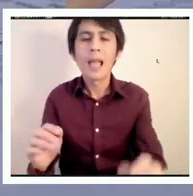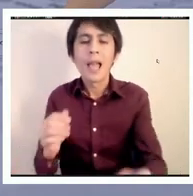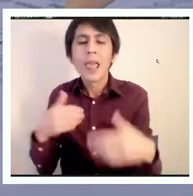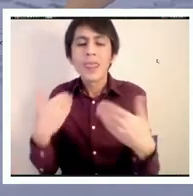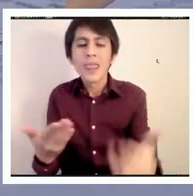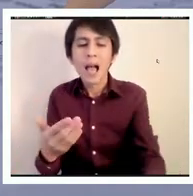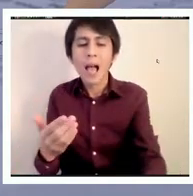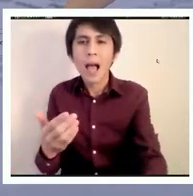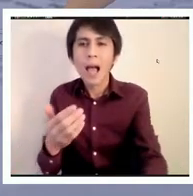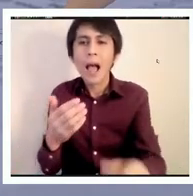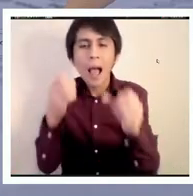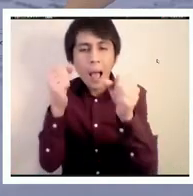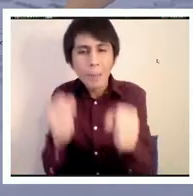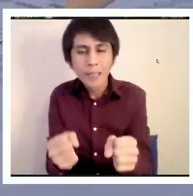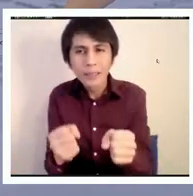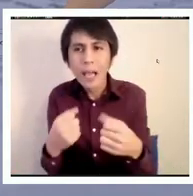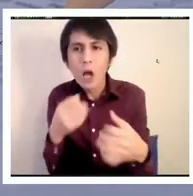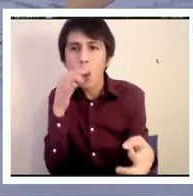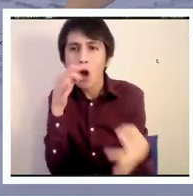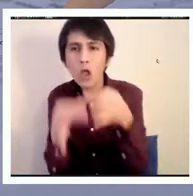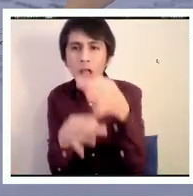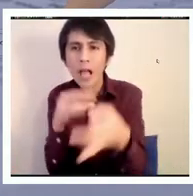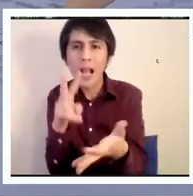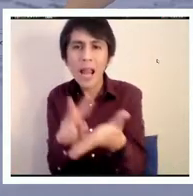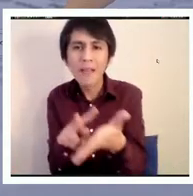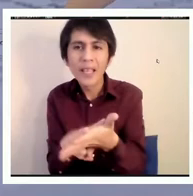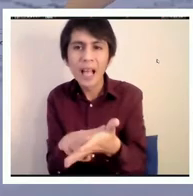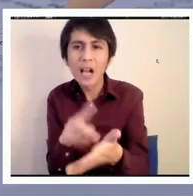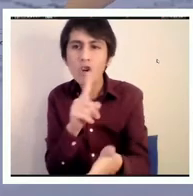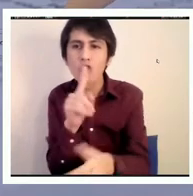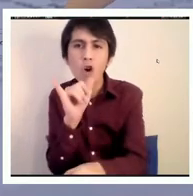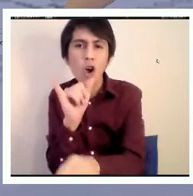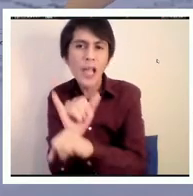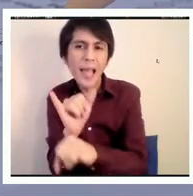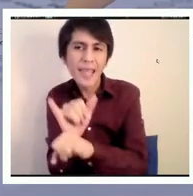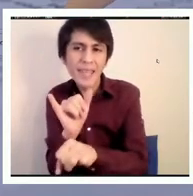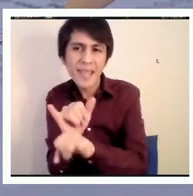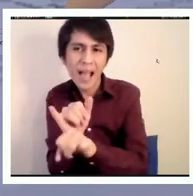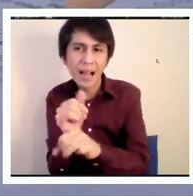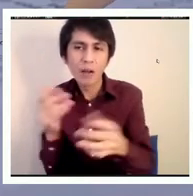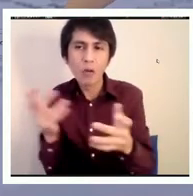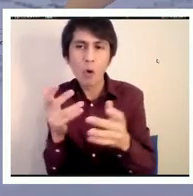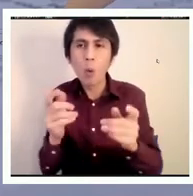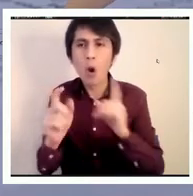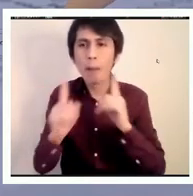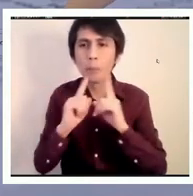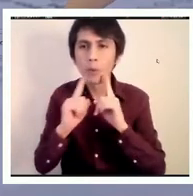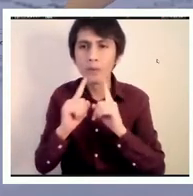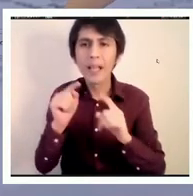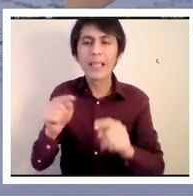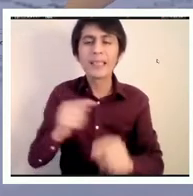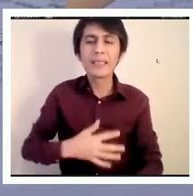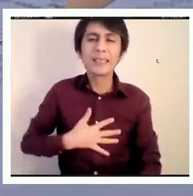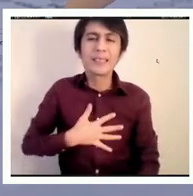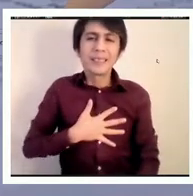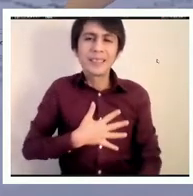de una prueba y también este sentimiento de éxito y de fracaso